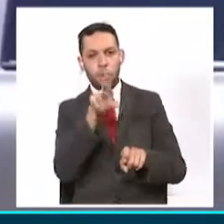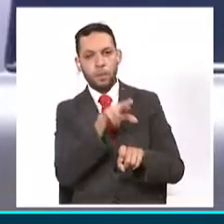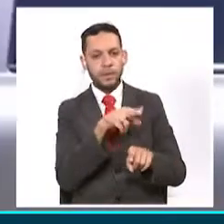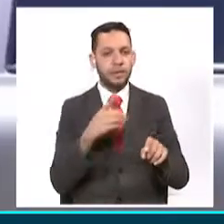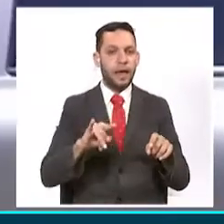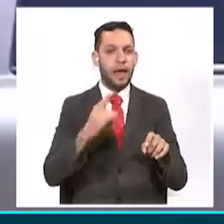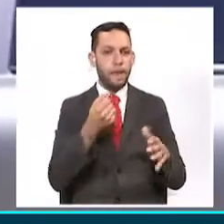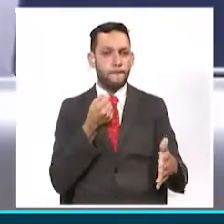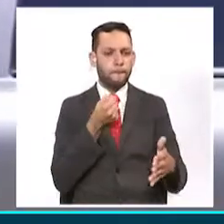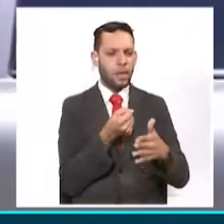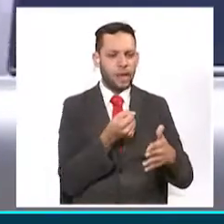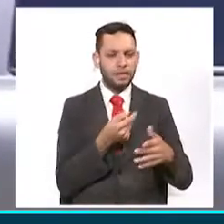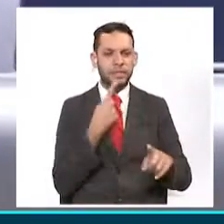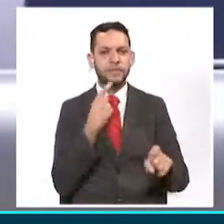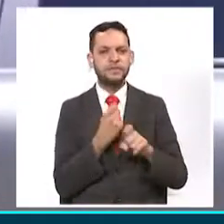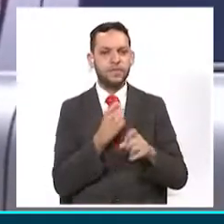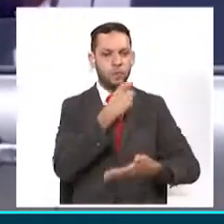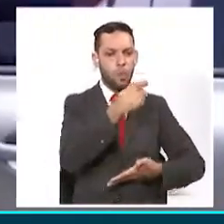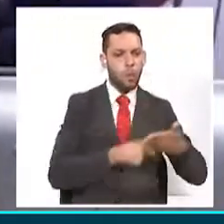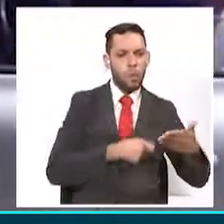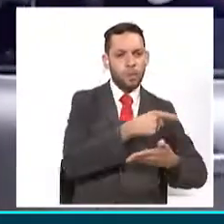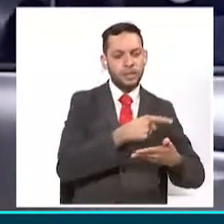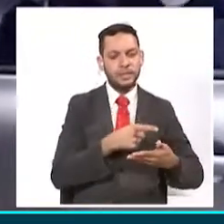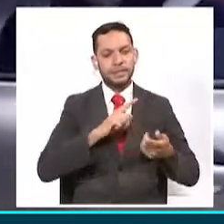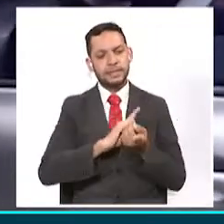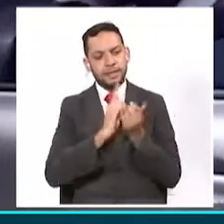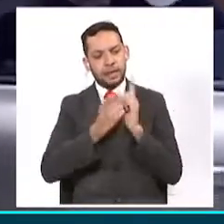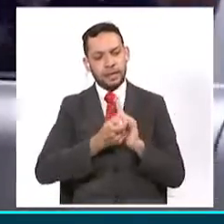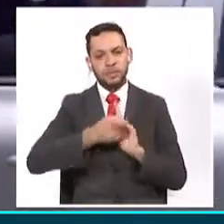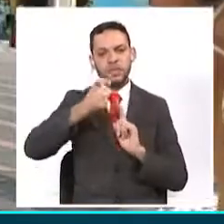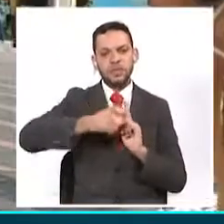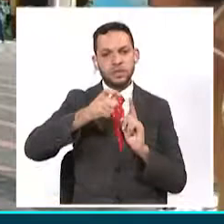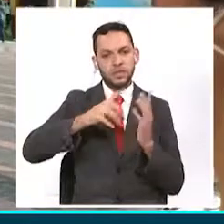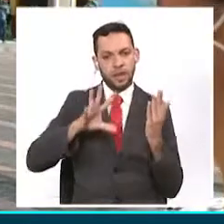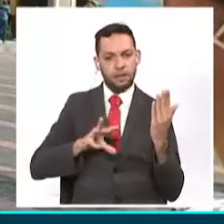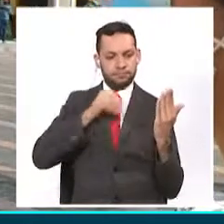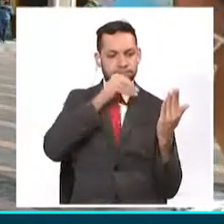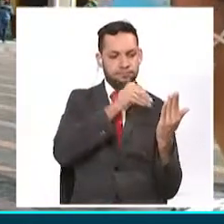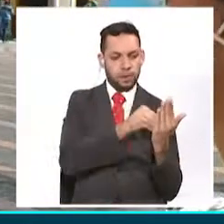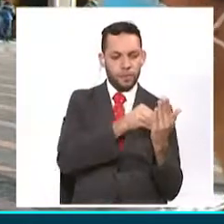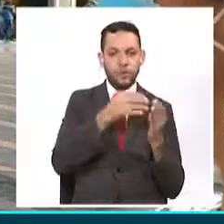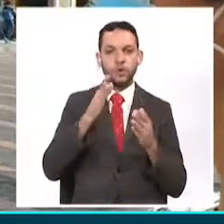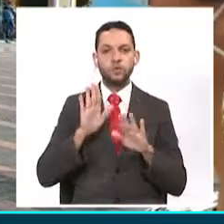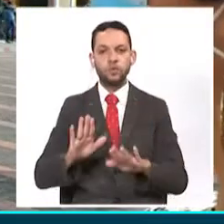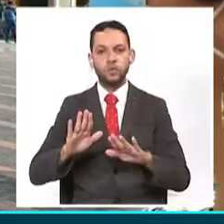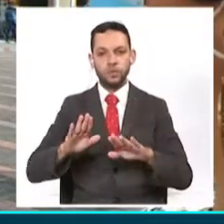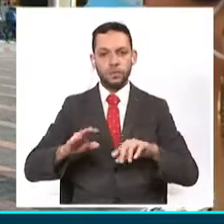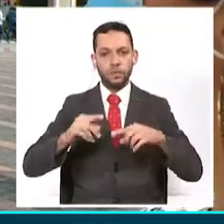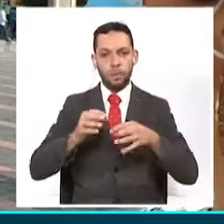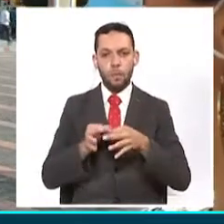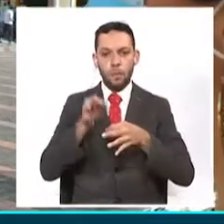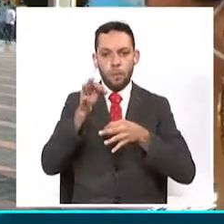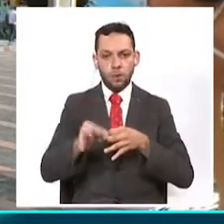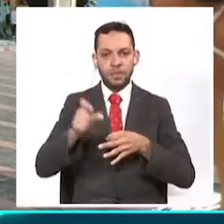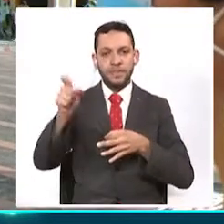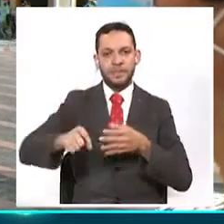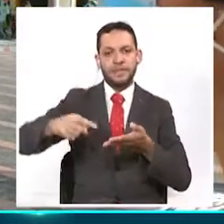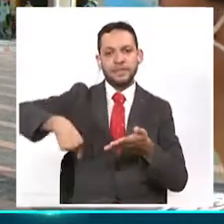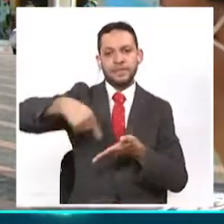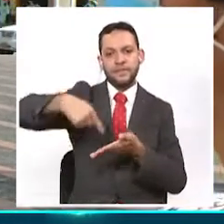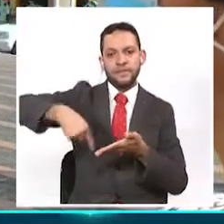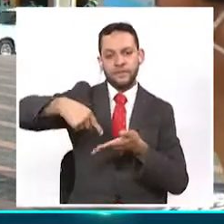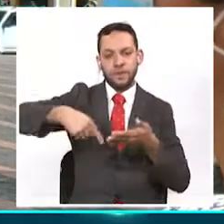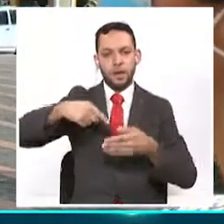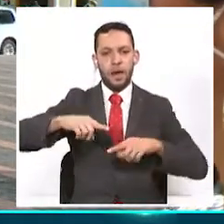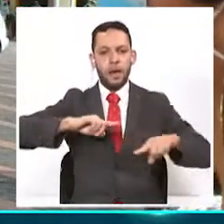accidentalidad e infracción de las normas. Cada municipio debe firmar un convenio interadministrativo con la Policía Nacional para